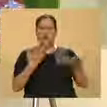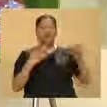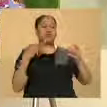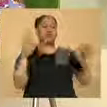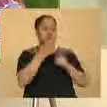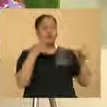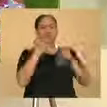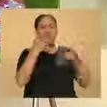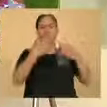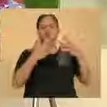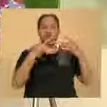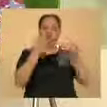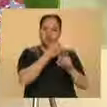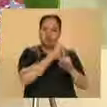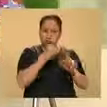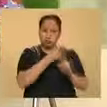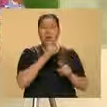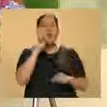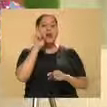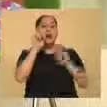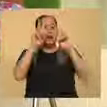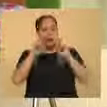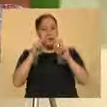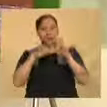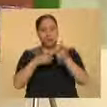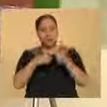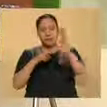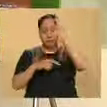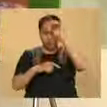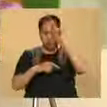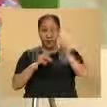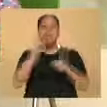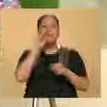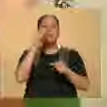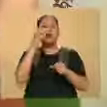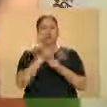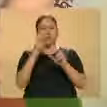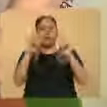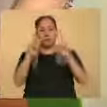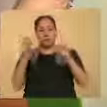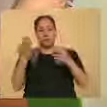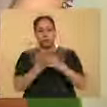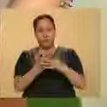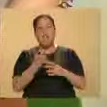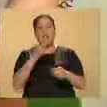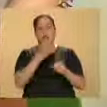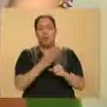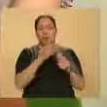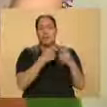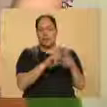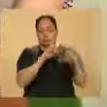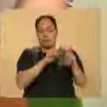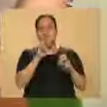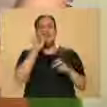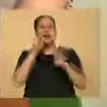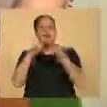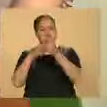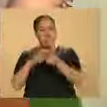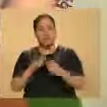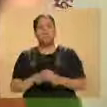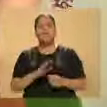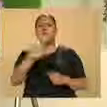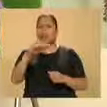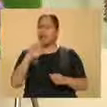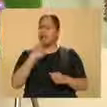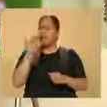O hay otras instancias, pero mañana seguimos hablando de esto. mañana seguimos. parte dos. introducción, ahí vamos y mañana terminamos. A mí lo que me gustaría